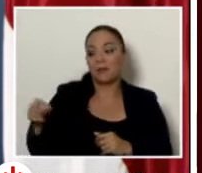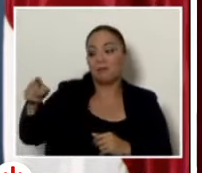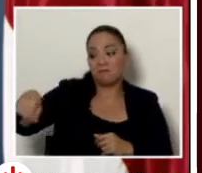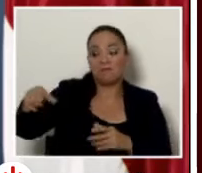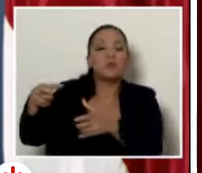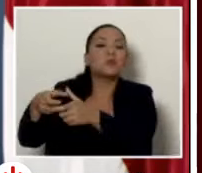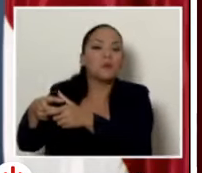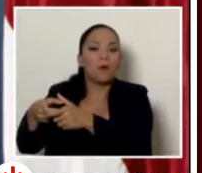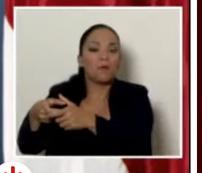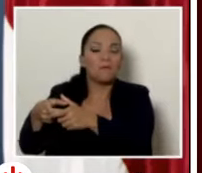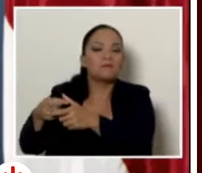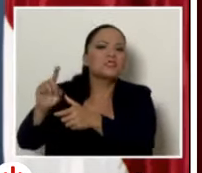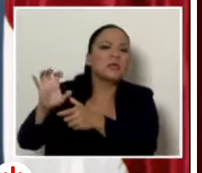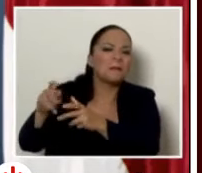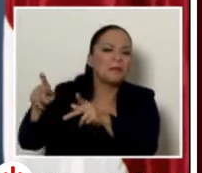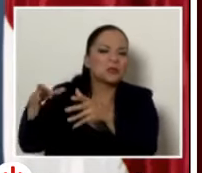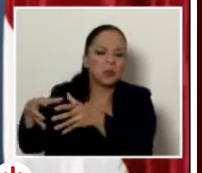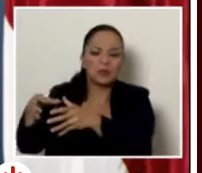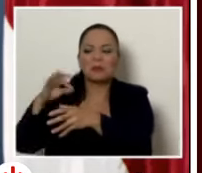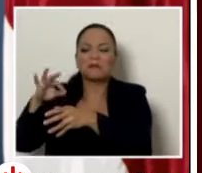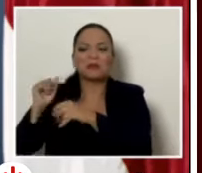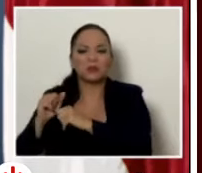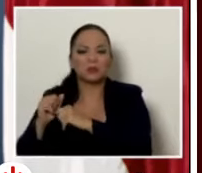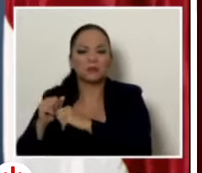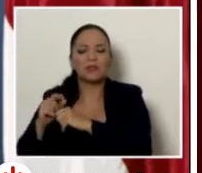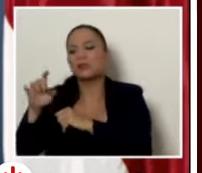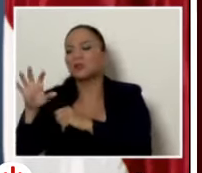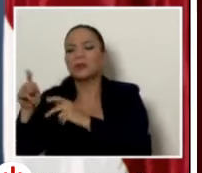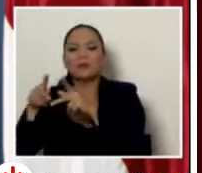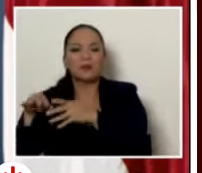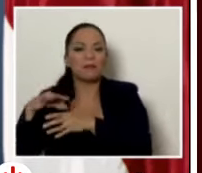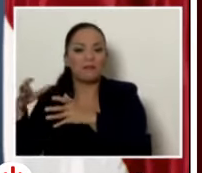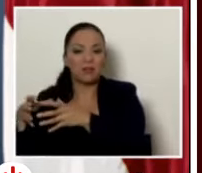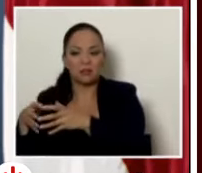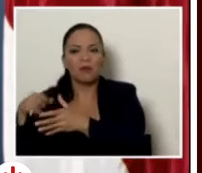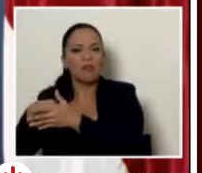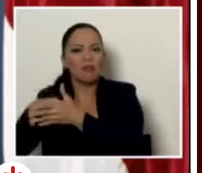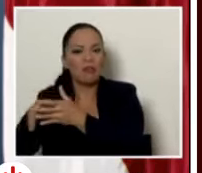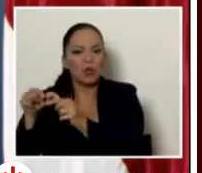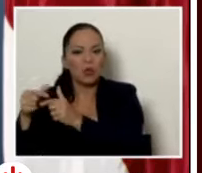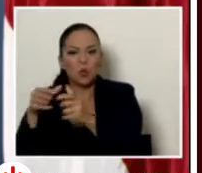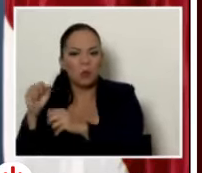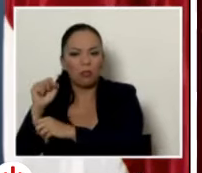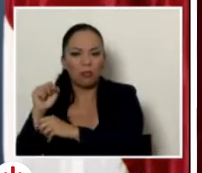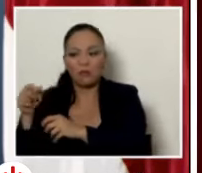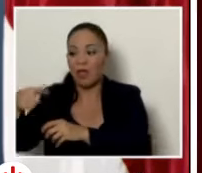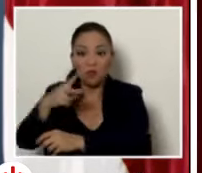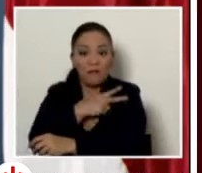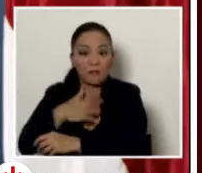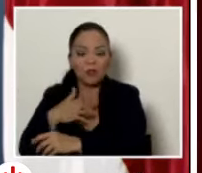100 personas que son 150 personas los que los que conforman estos grupos no son mis jefes